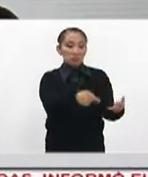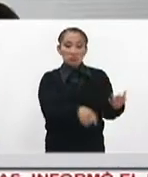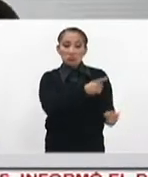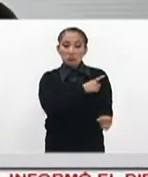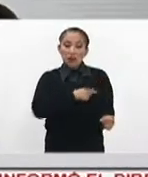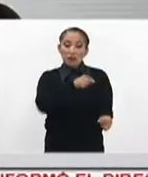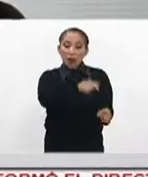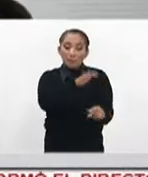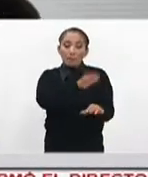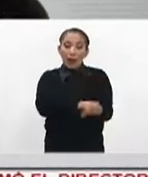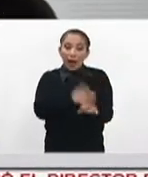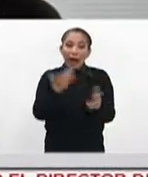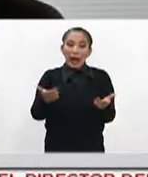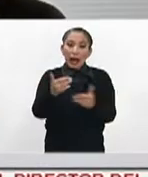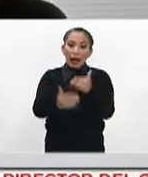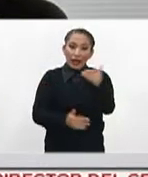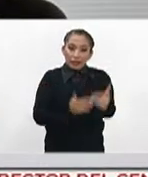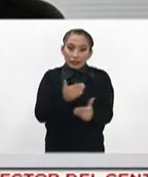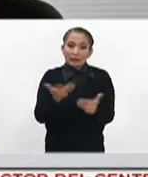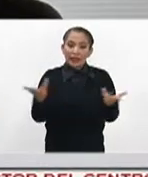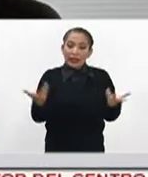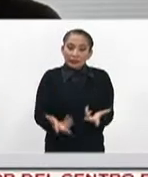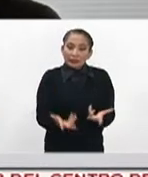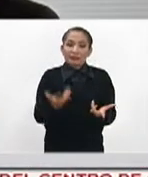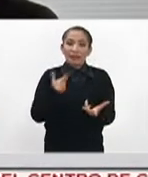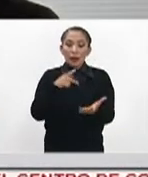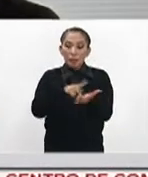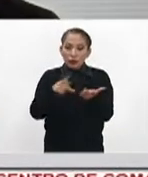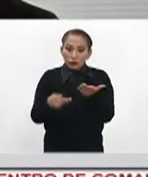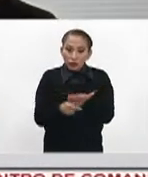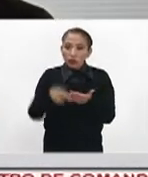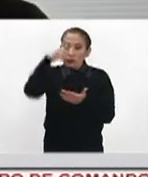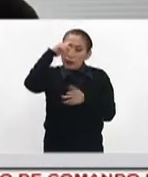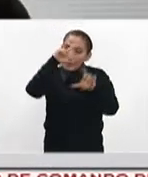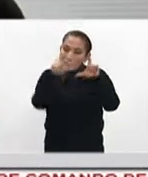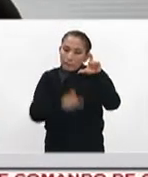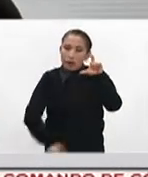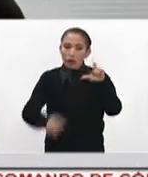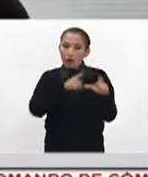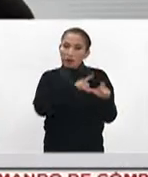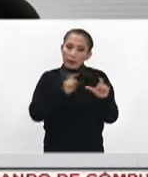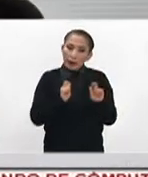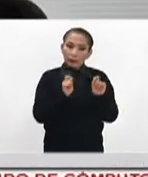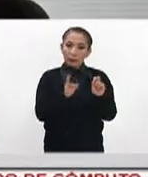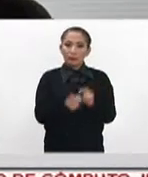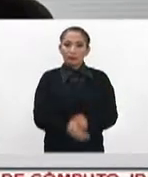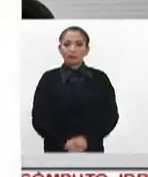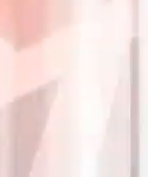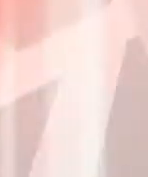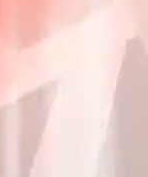permitan materializar el proyecto de danación que nos hemos dado.